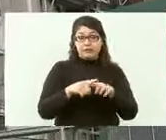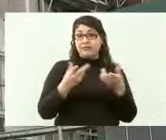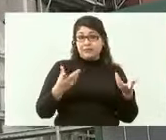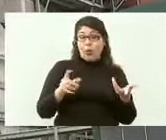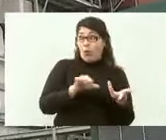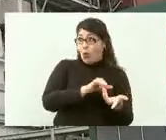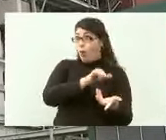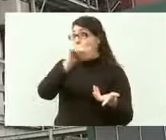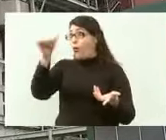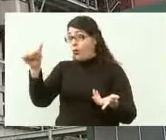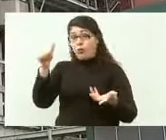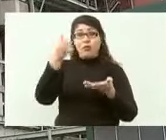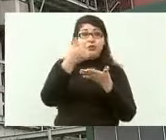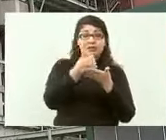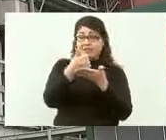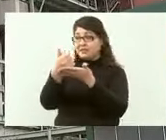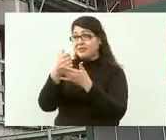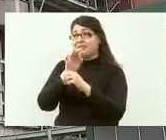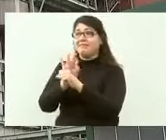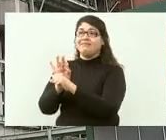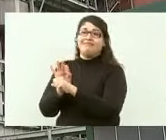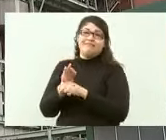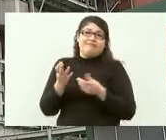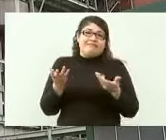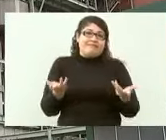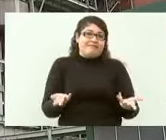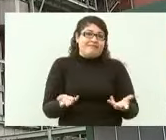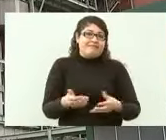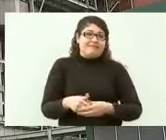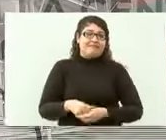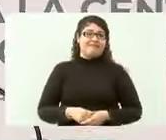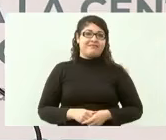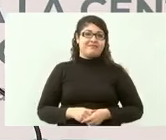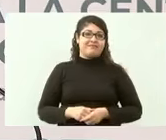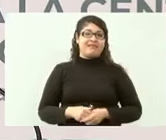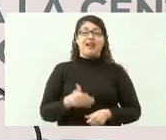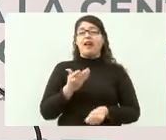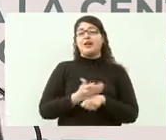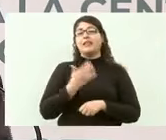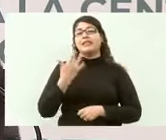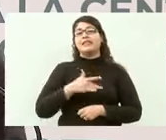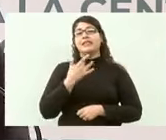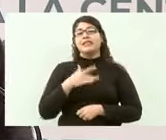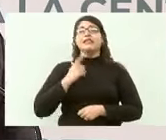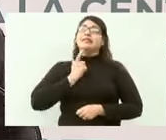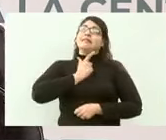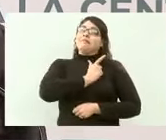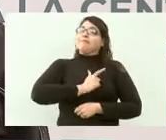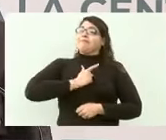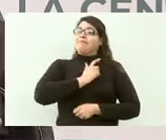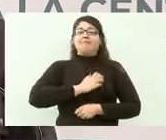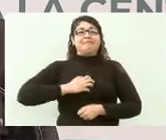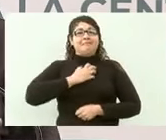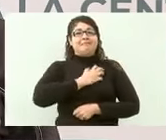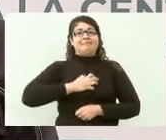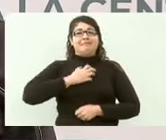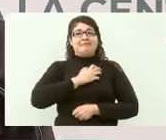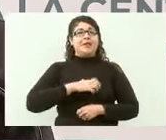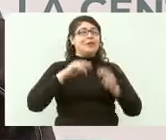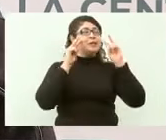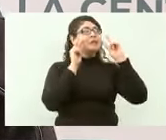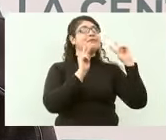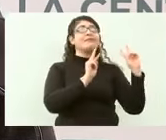complejo termoeléctrico de Nava decirle